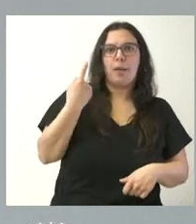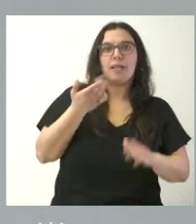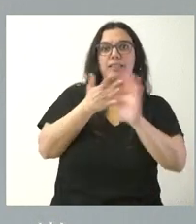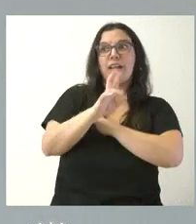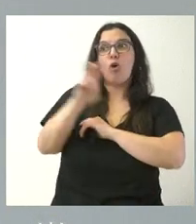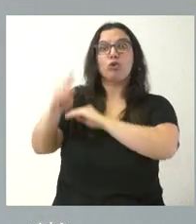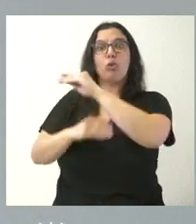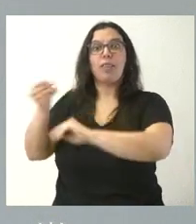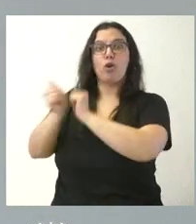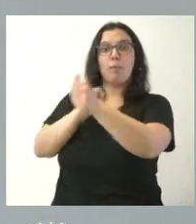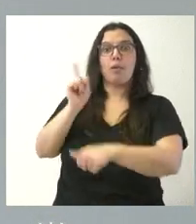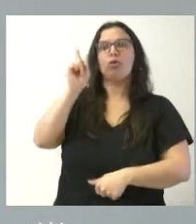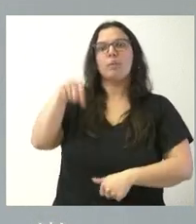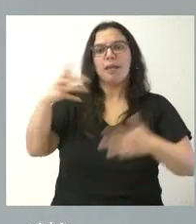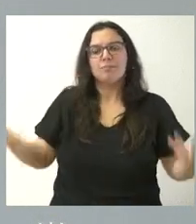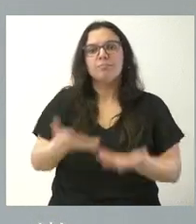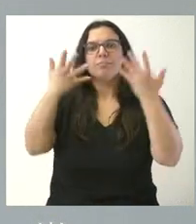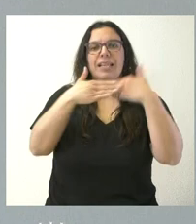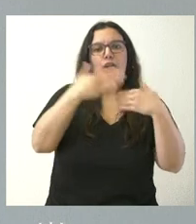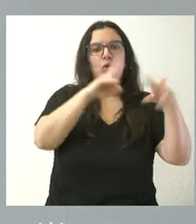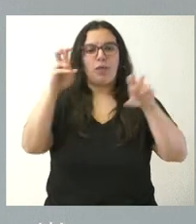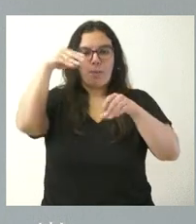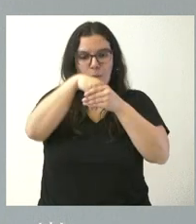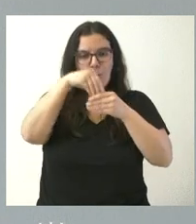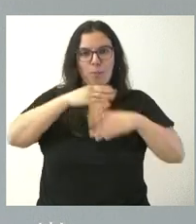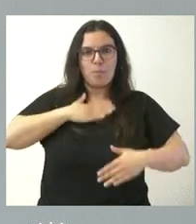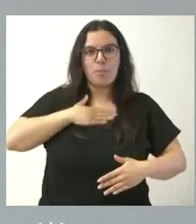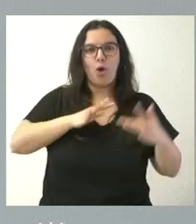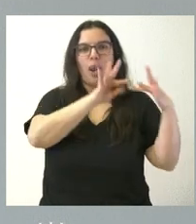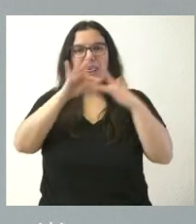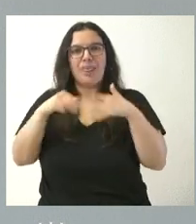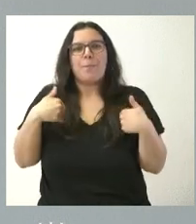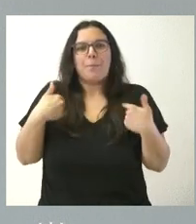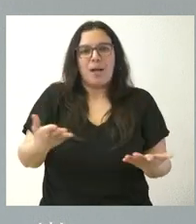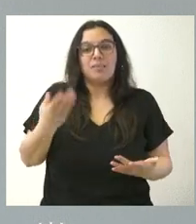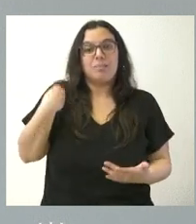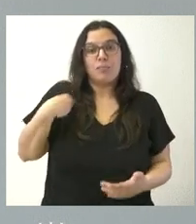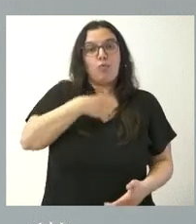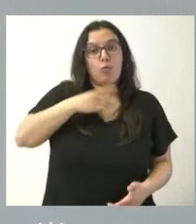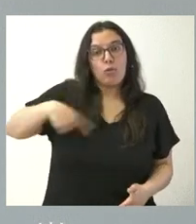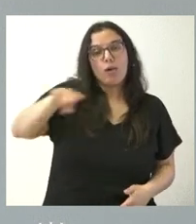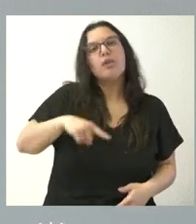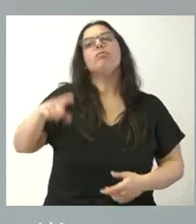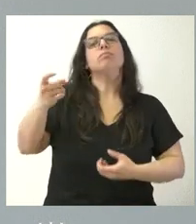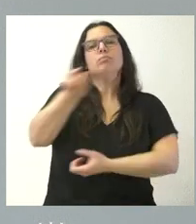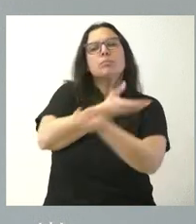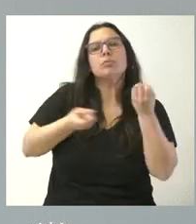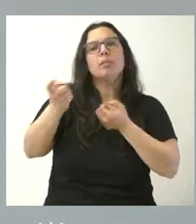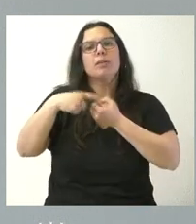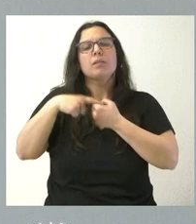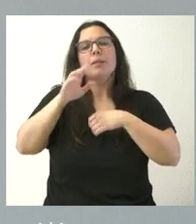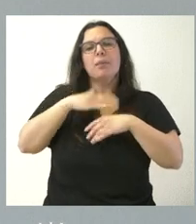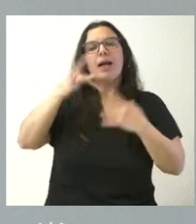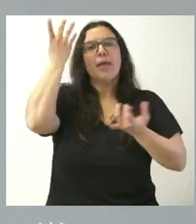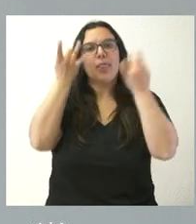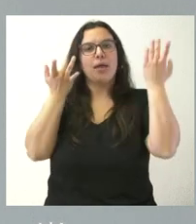hacen los demás, sino de promover la innovación desde el interior y, por tanto, que sean los propios empleados públicos quienes participen muy activamente en estas